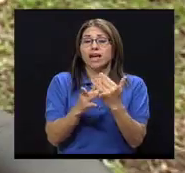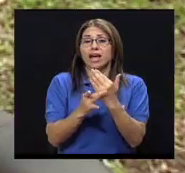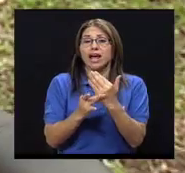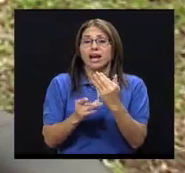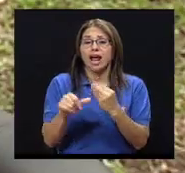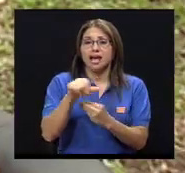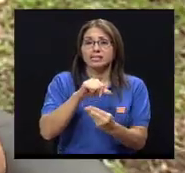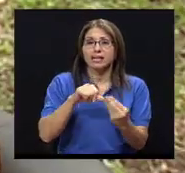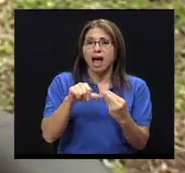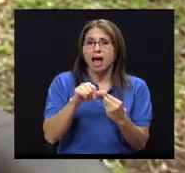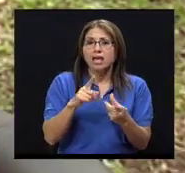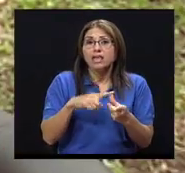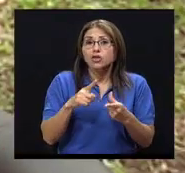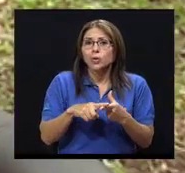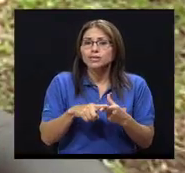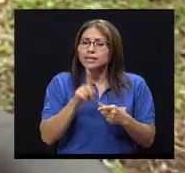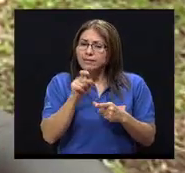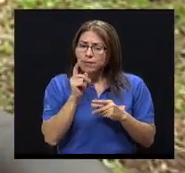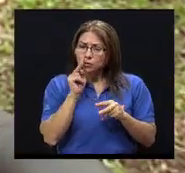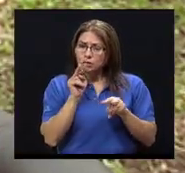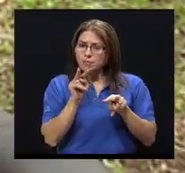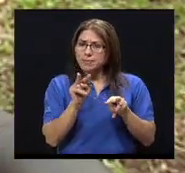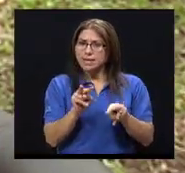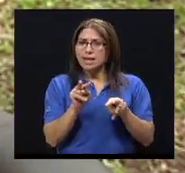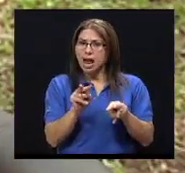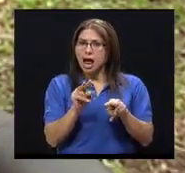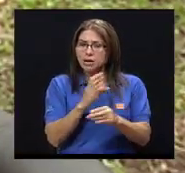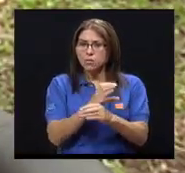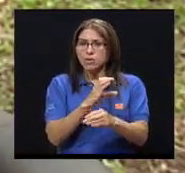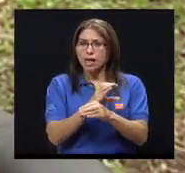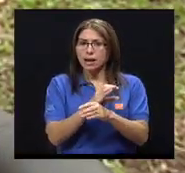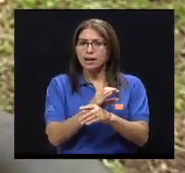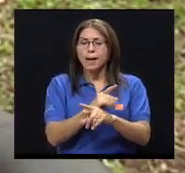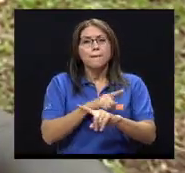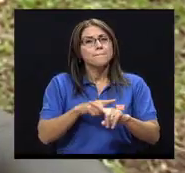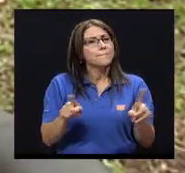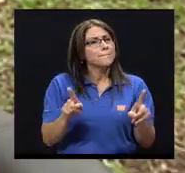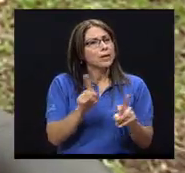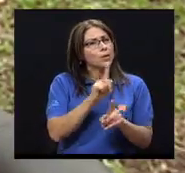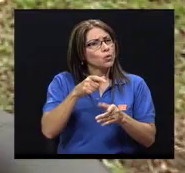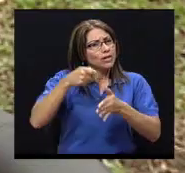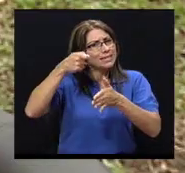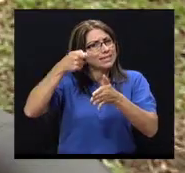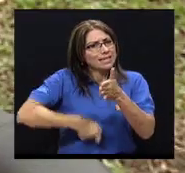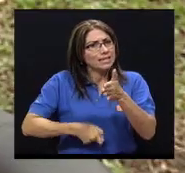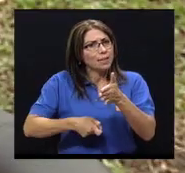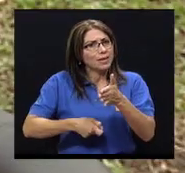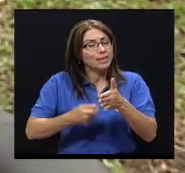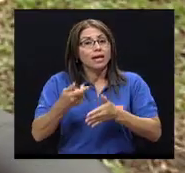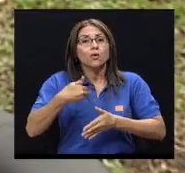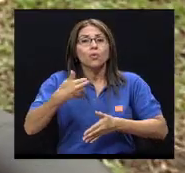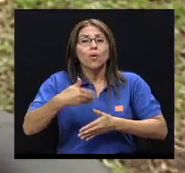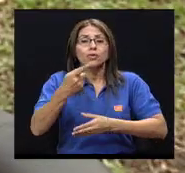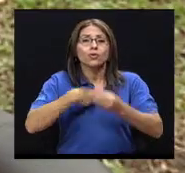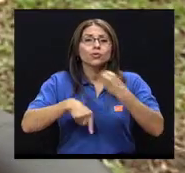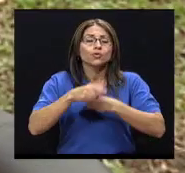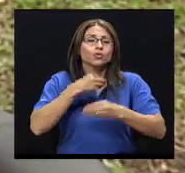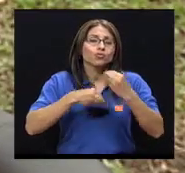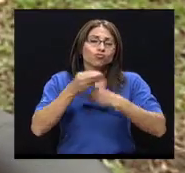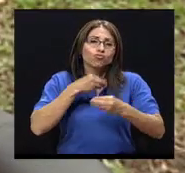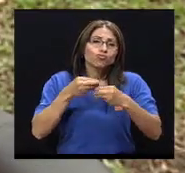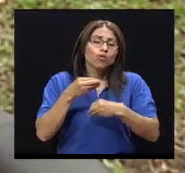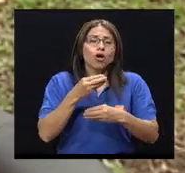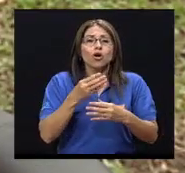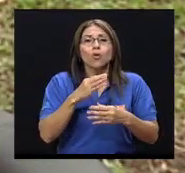dieta. Entonces, lo vigilamos, pero no tan estrictamente cuando tenemos una alimentación omnívora, que se caracteriza por ser alta en